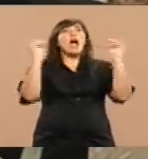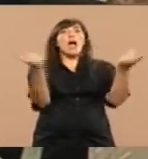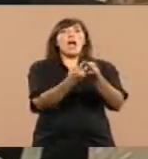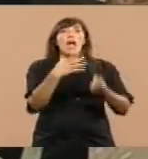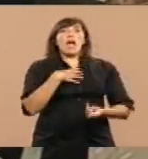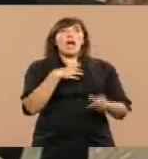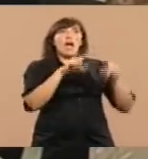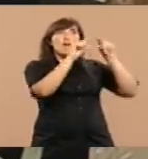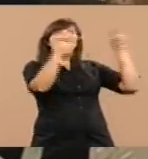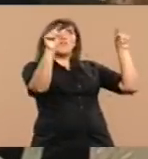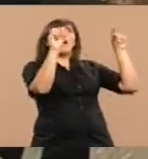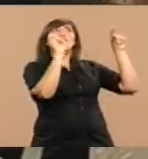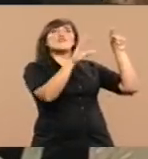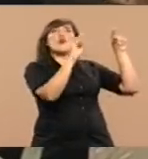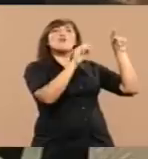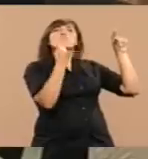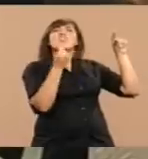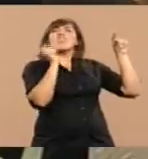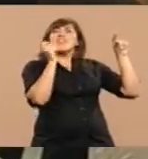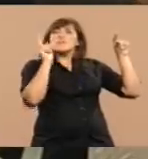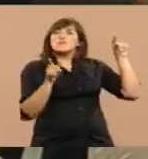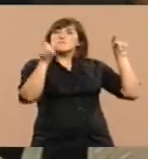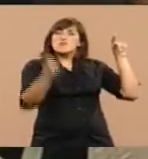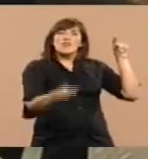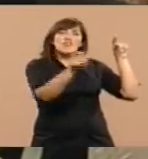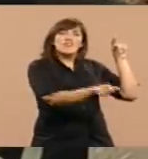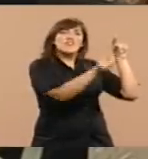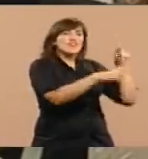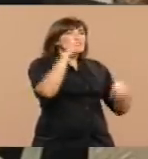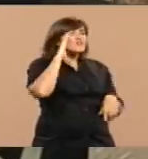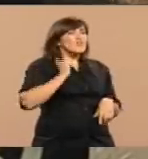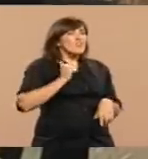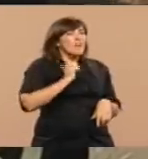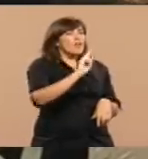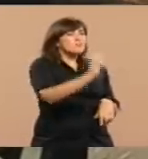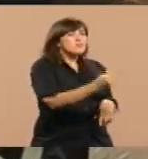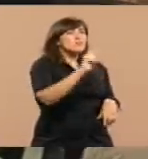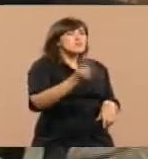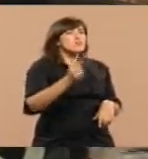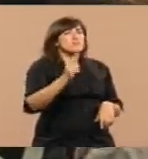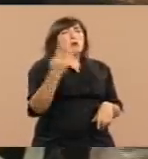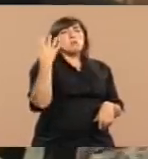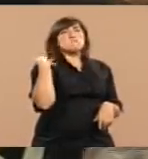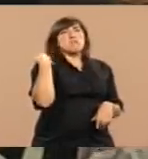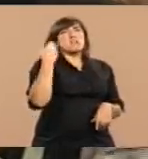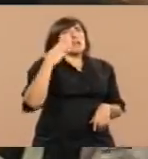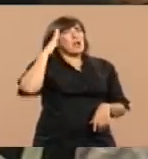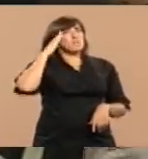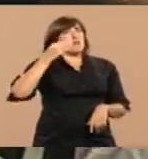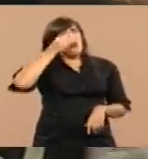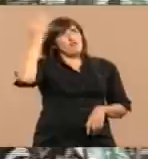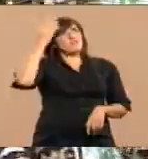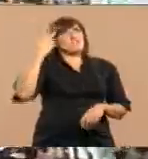de algunos de los combatientes que murieron, soldados, oficiales o suboficiales.